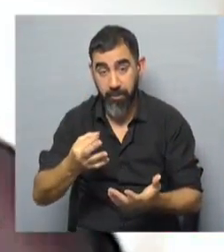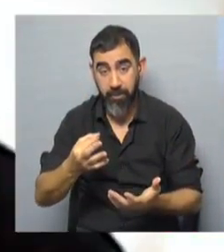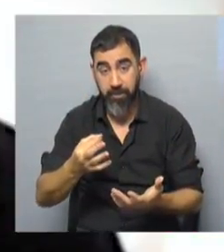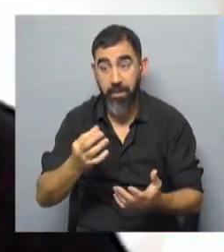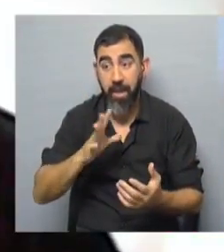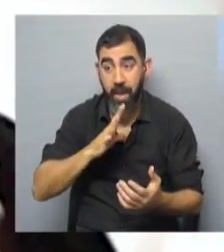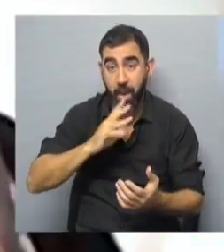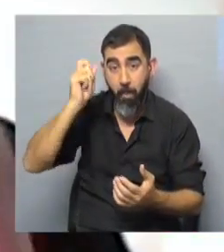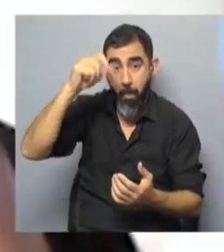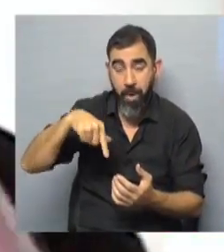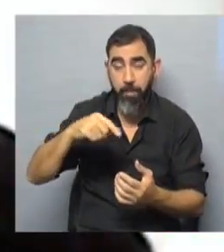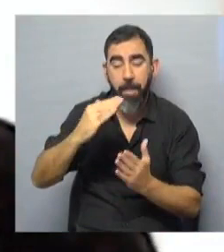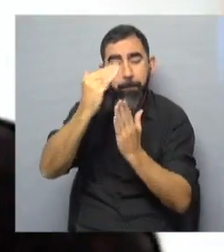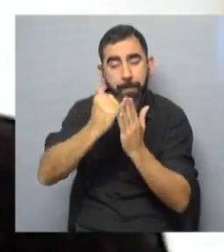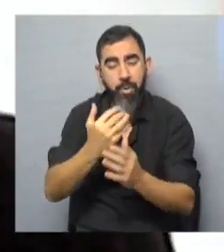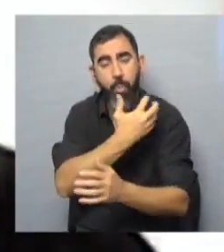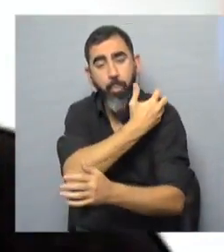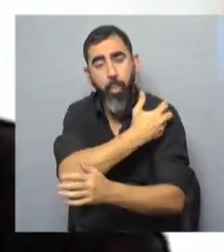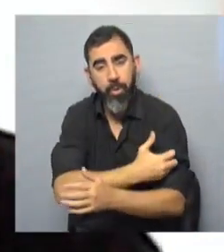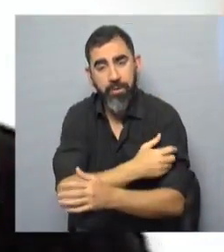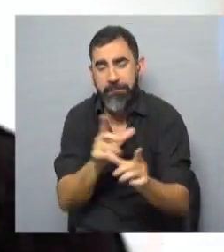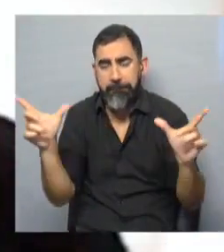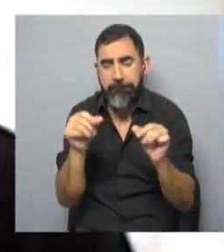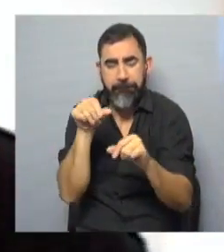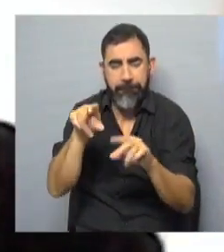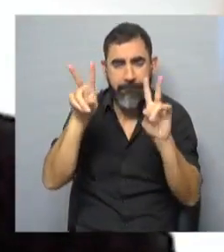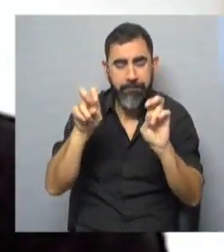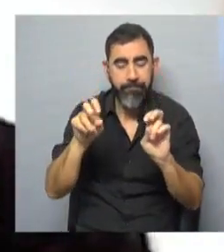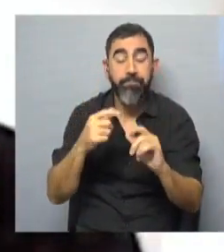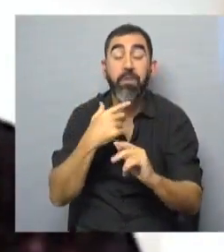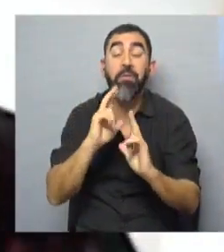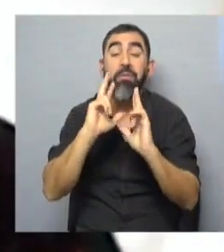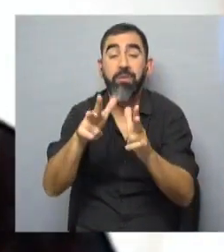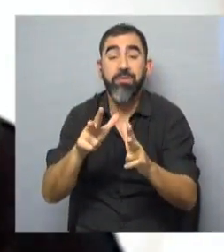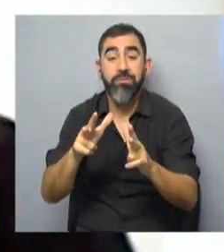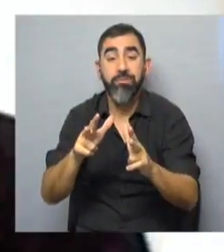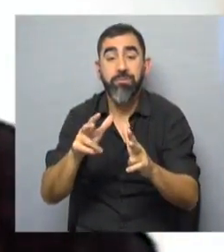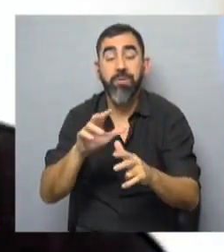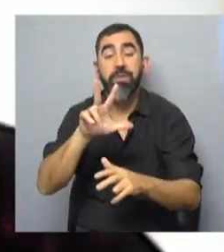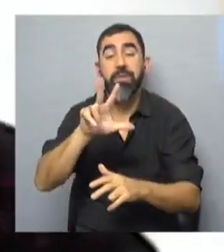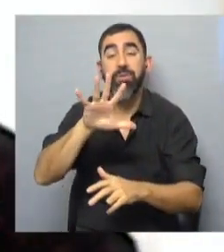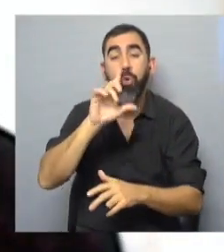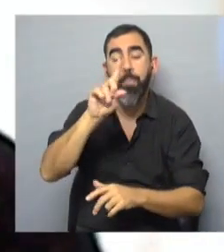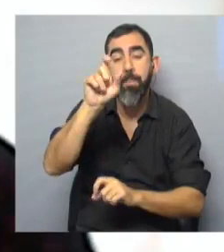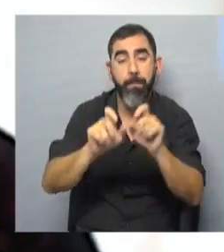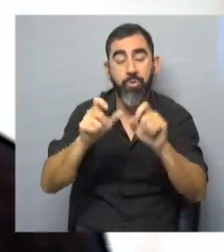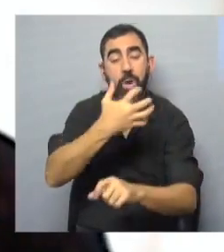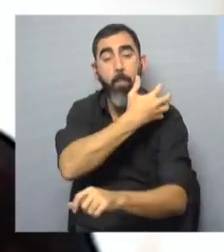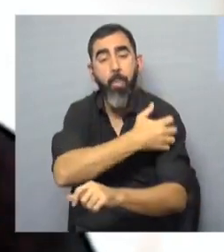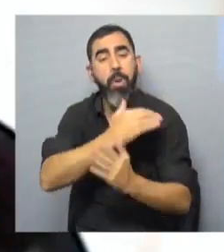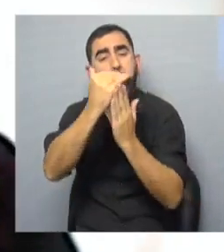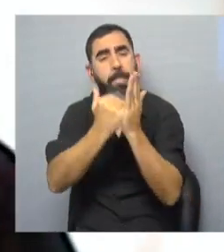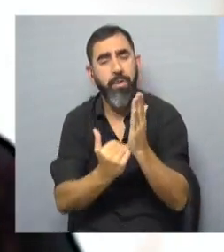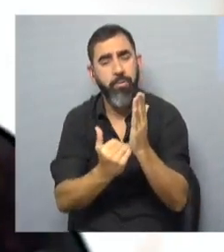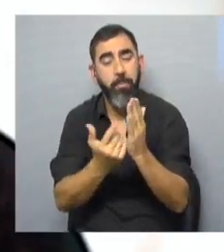de un plan para la reducción de la pobreza. Termino con esto. Se habla de que hay 35.000 personas pobres menos.